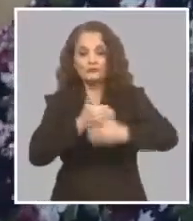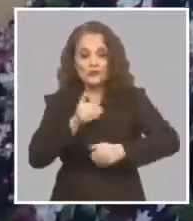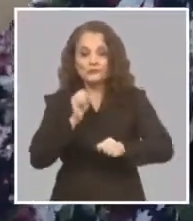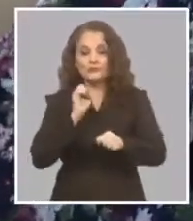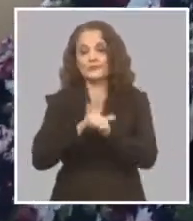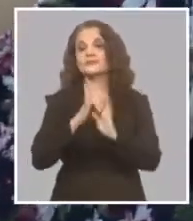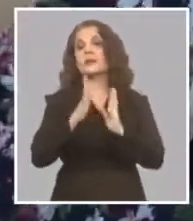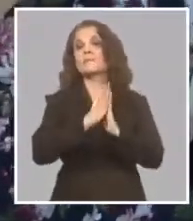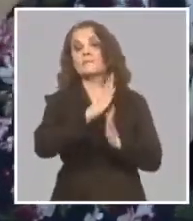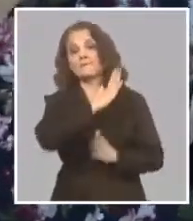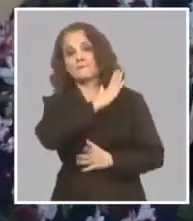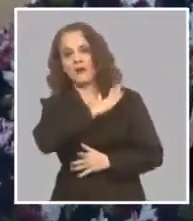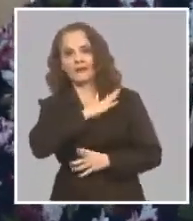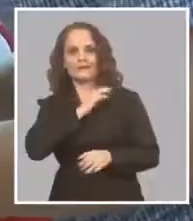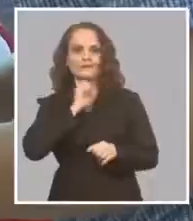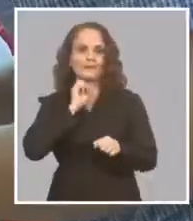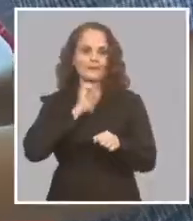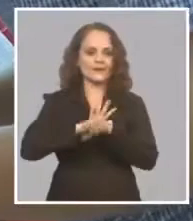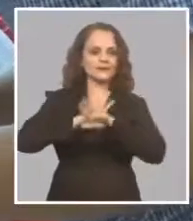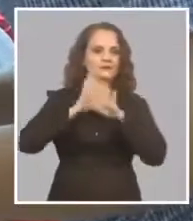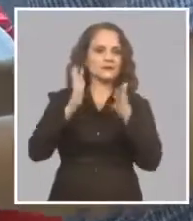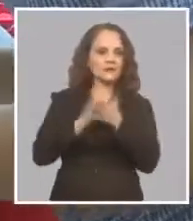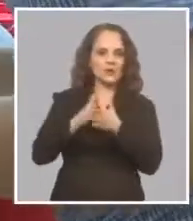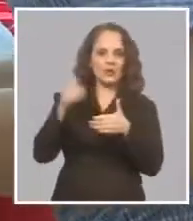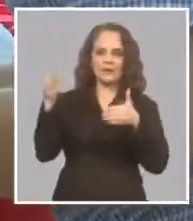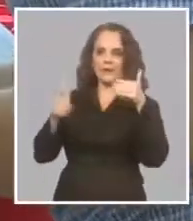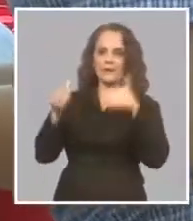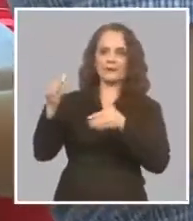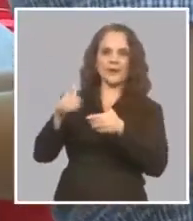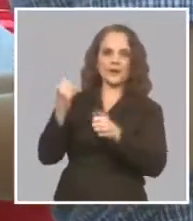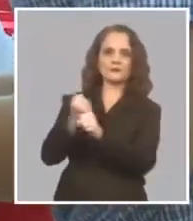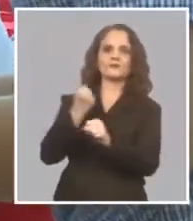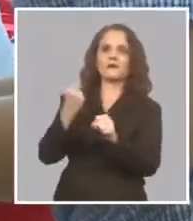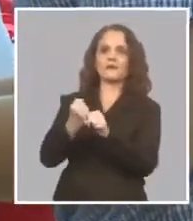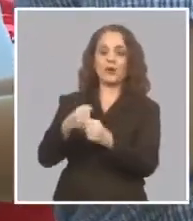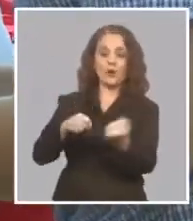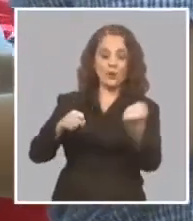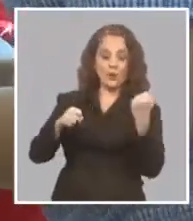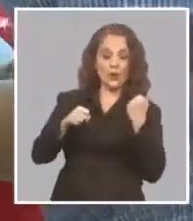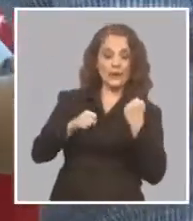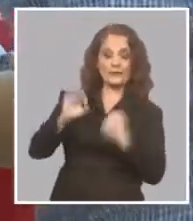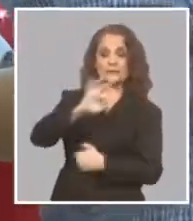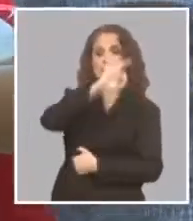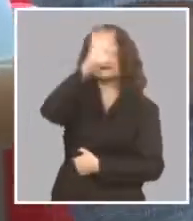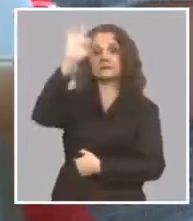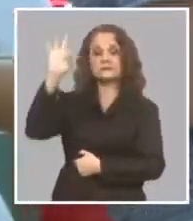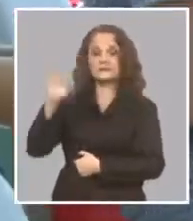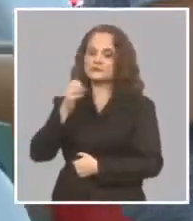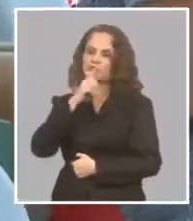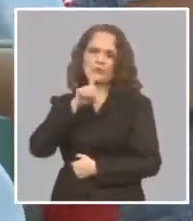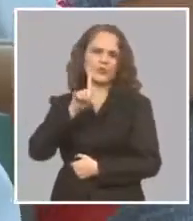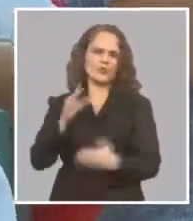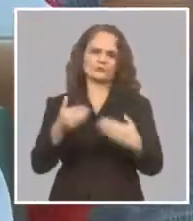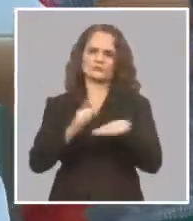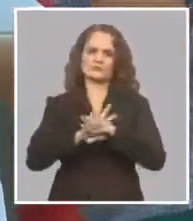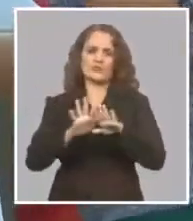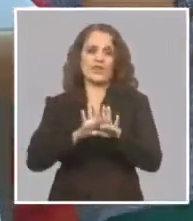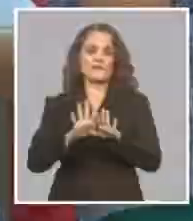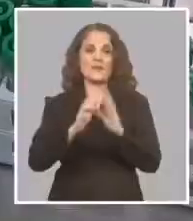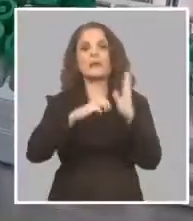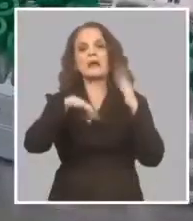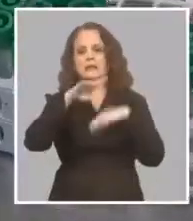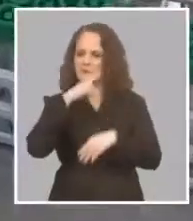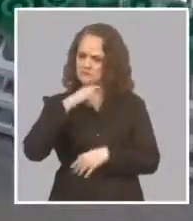marzo Que tuvimos que incorporarnos A la guardia a tiempo completo No hemos podido terminar la maestría Realmente espero que para final de año